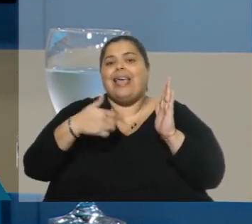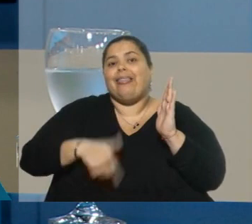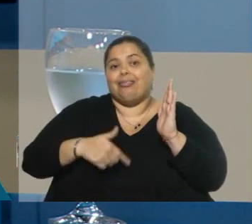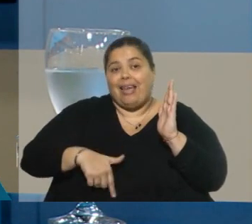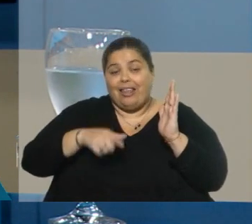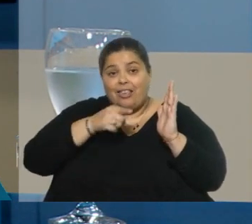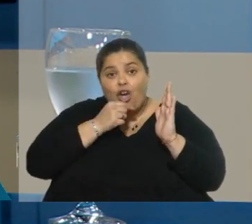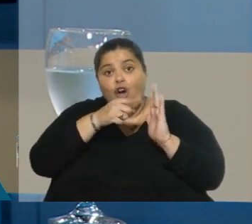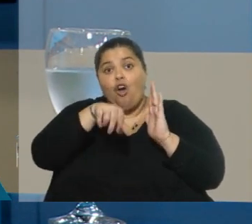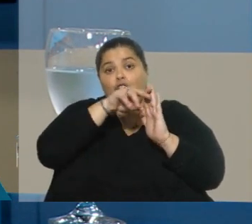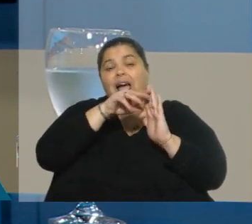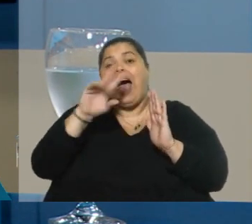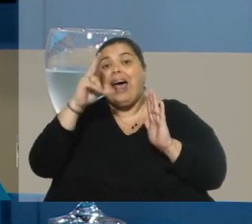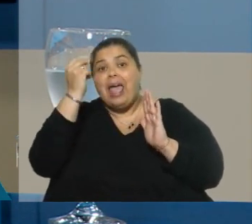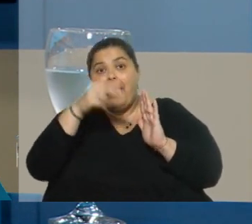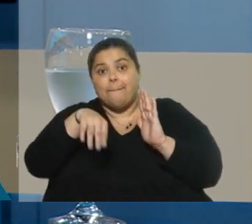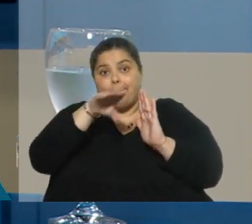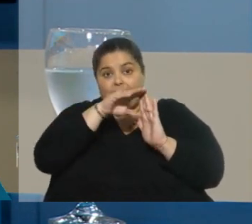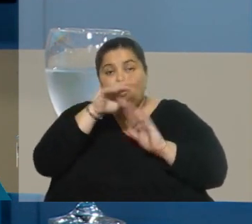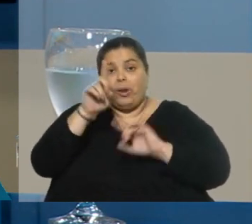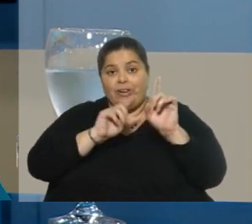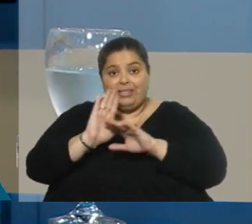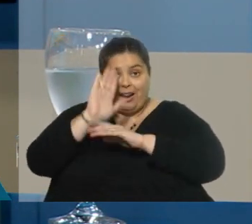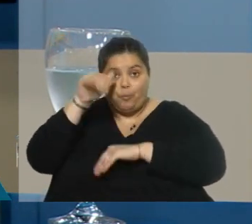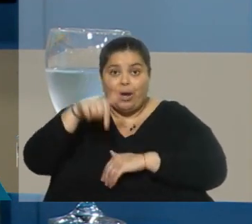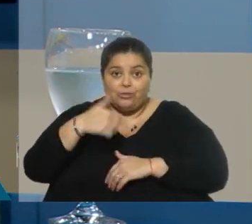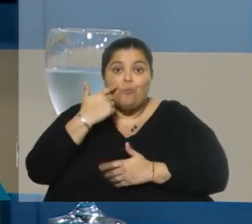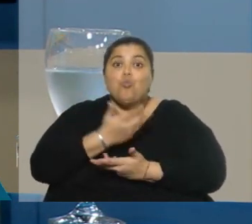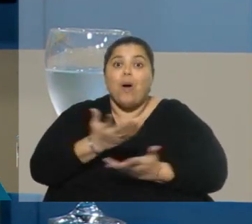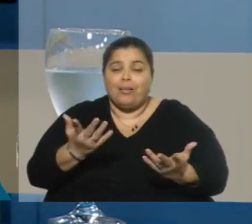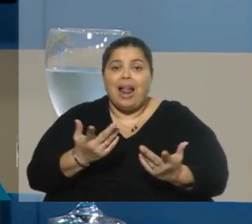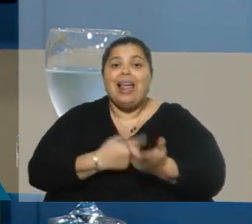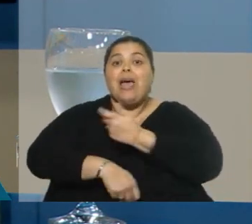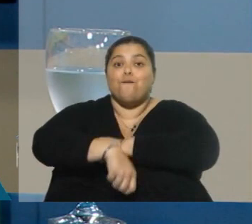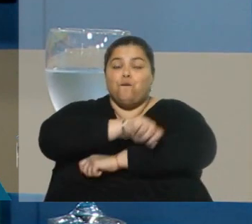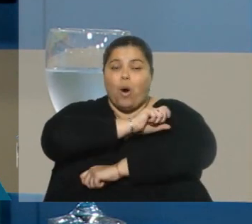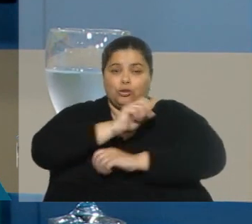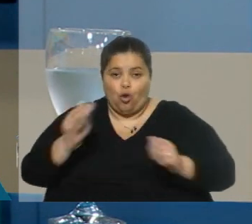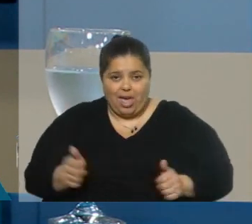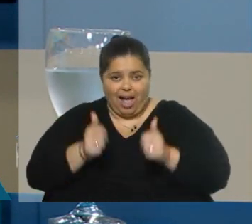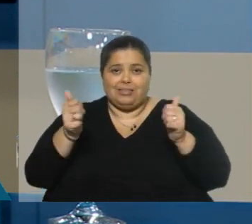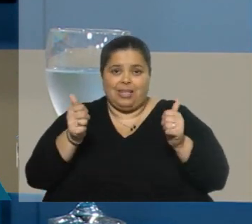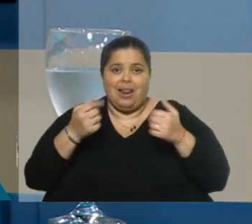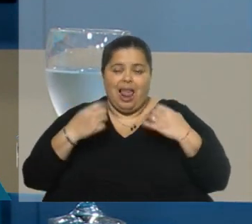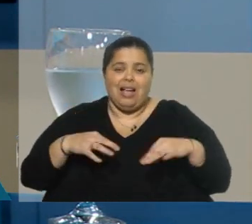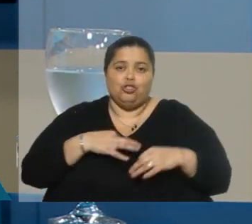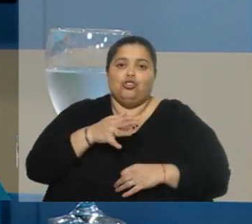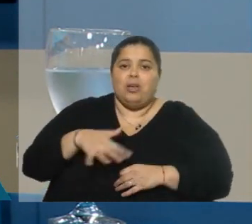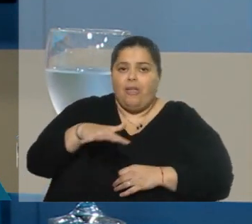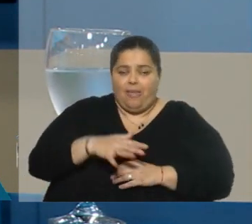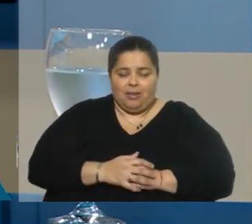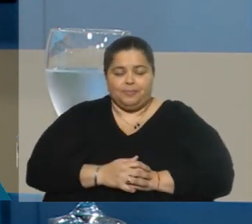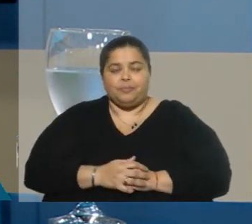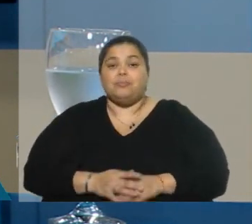y de la Universidad de la República. Esto indica claramente el esfuerzo que hace la sociedad y obviamente es un esfuerzo más que justificado en invertir